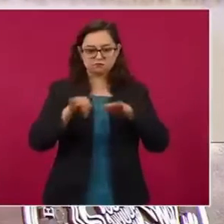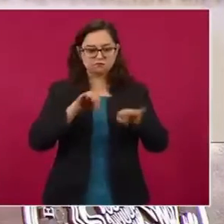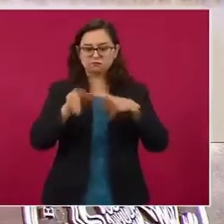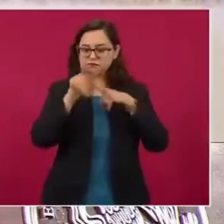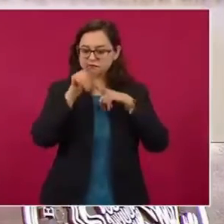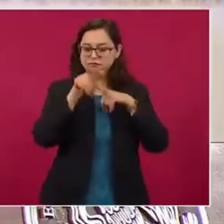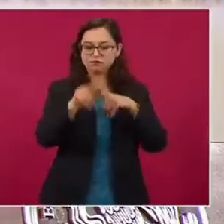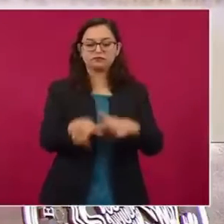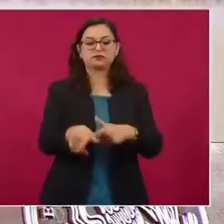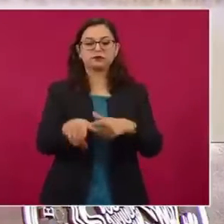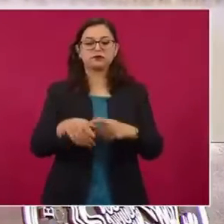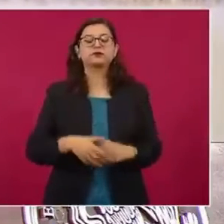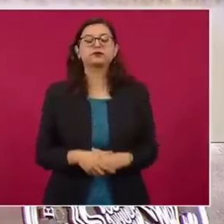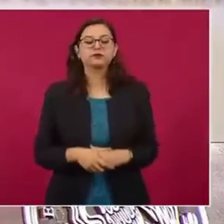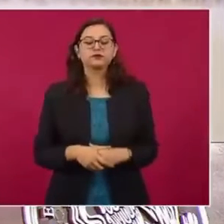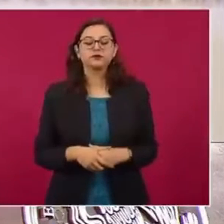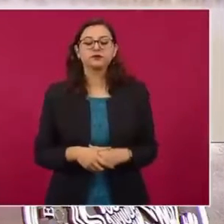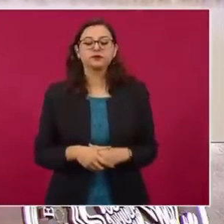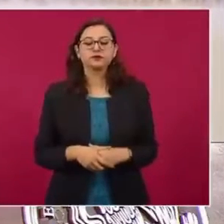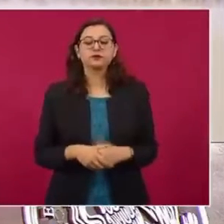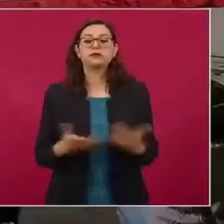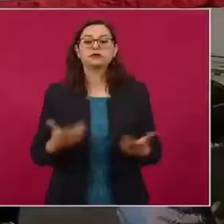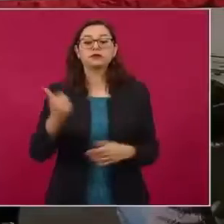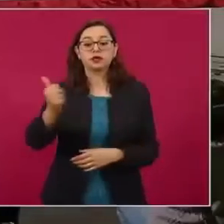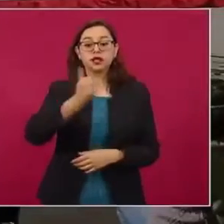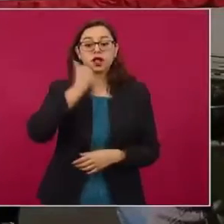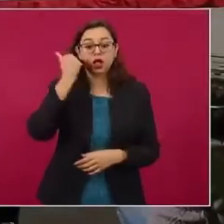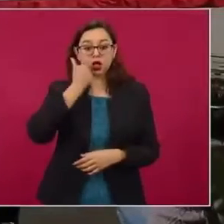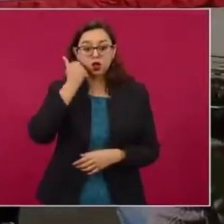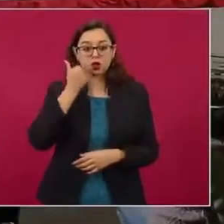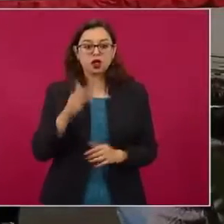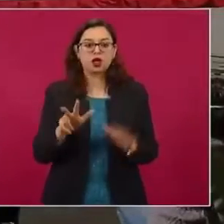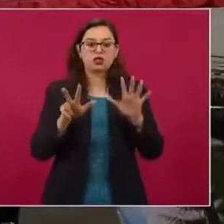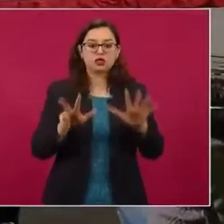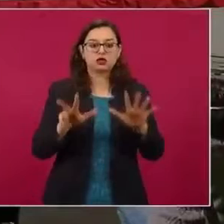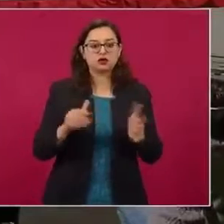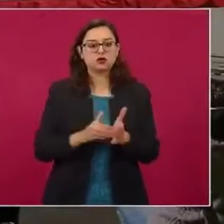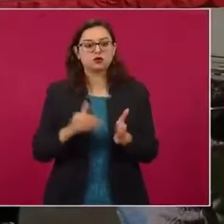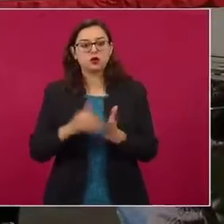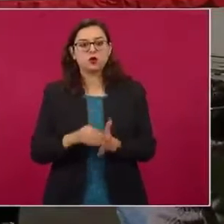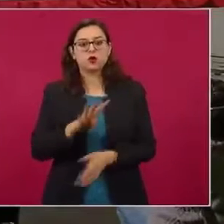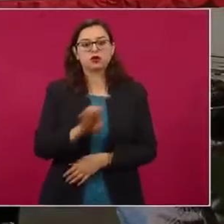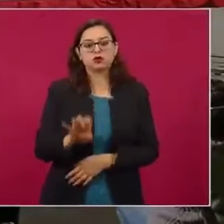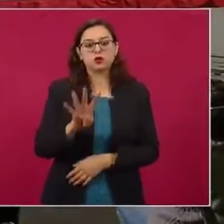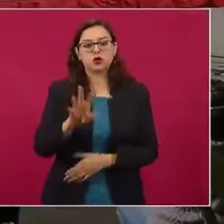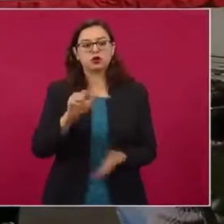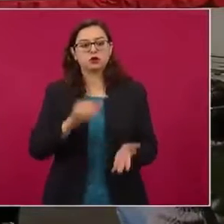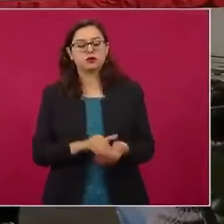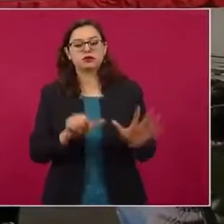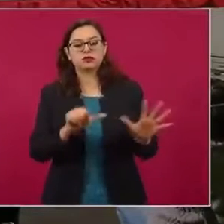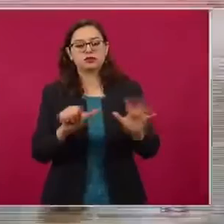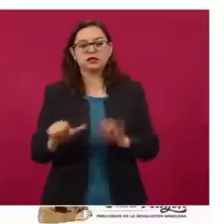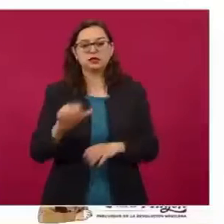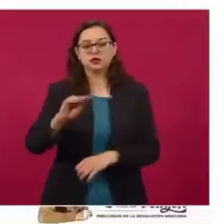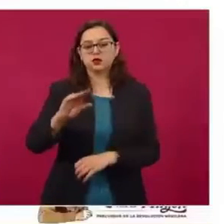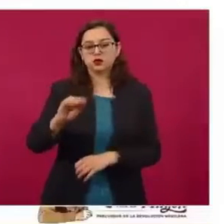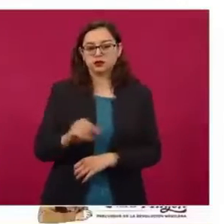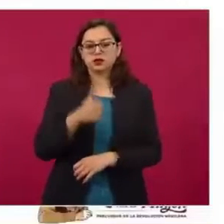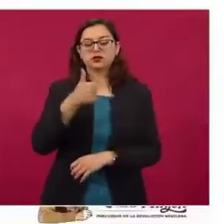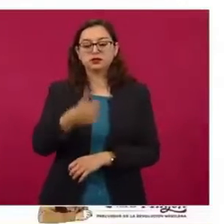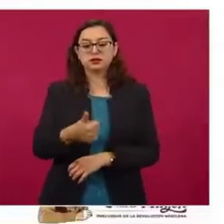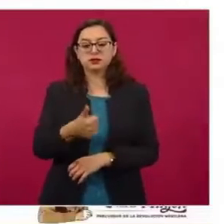población. En lo que se refiere al número de alumnos, tenemos 18 millones 404 mil 696